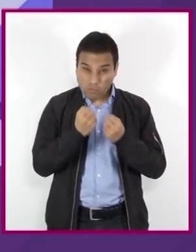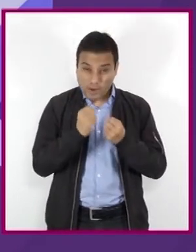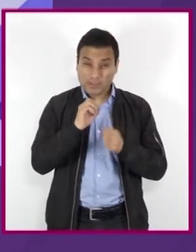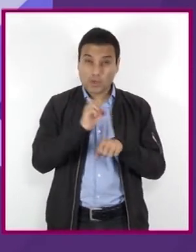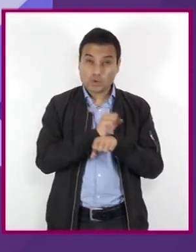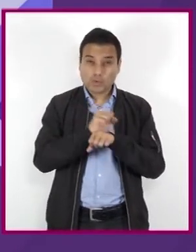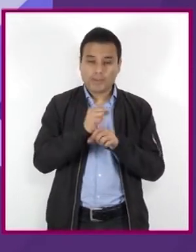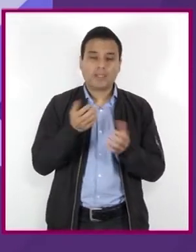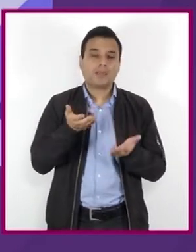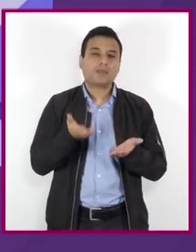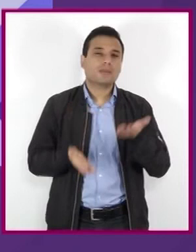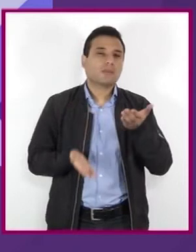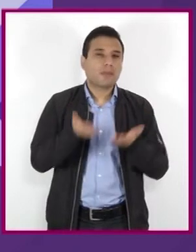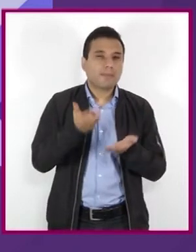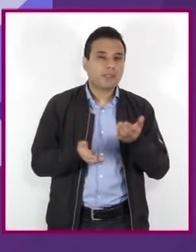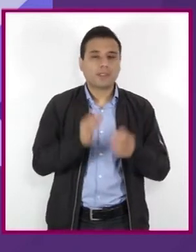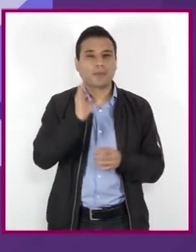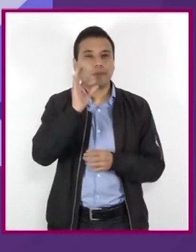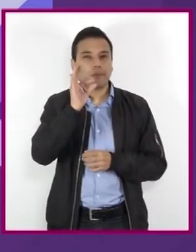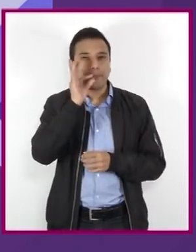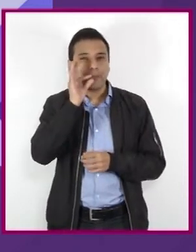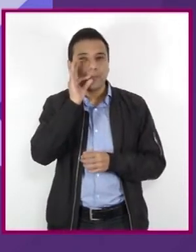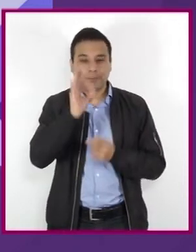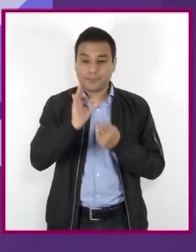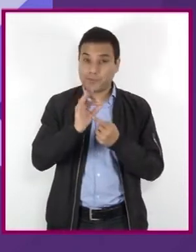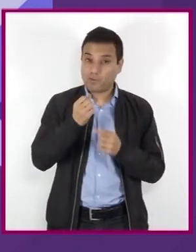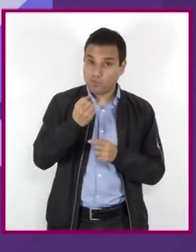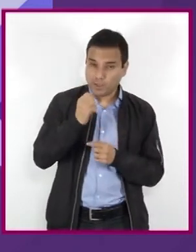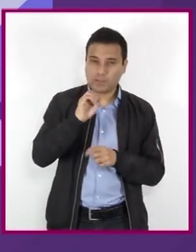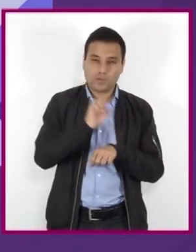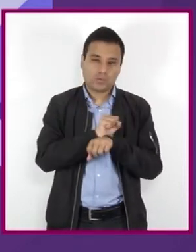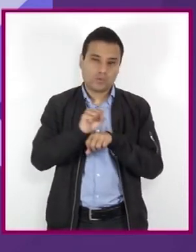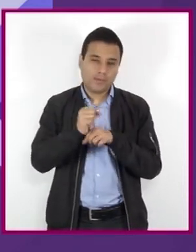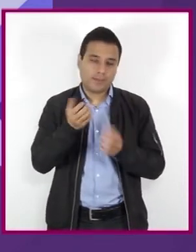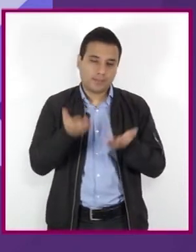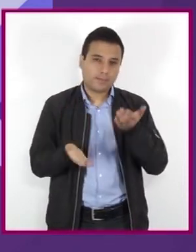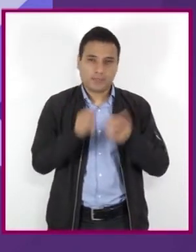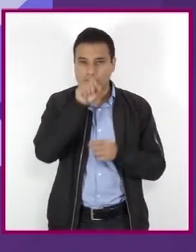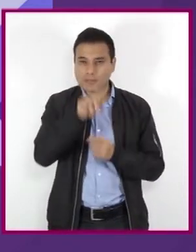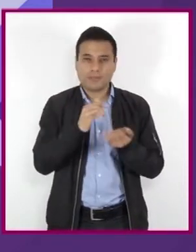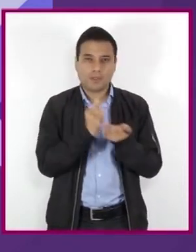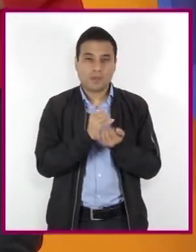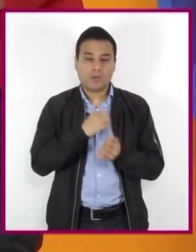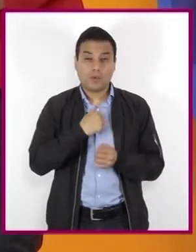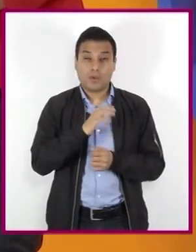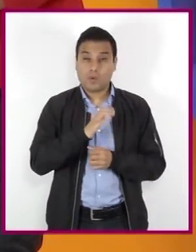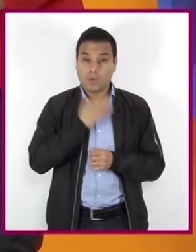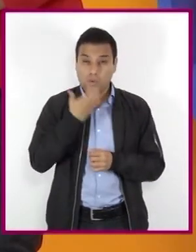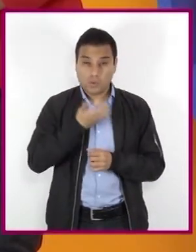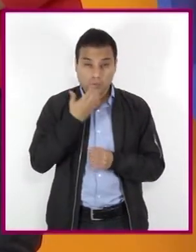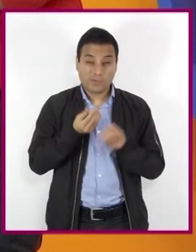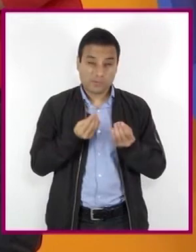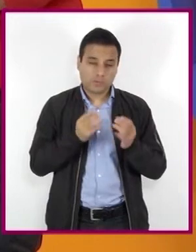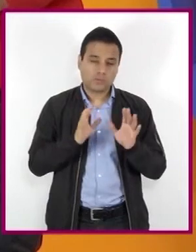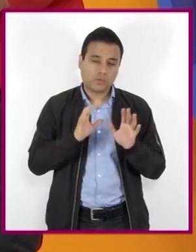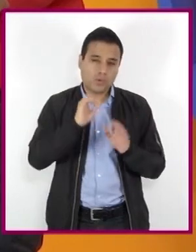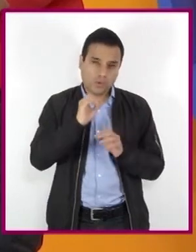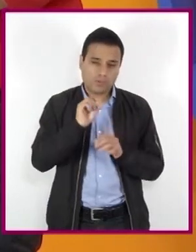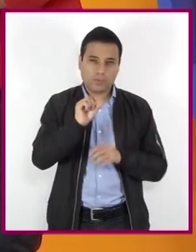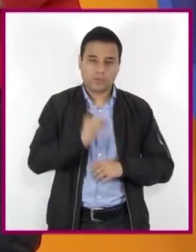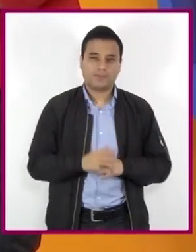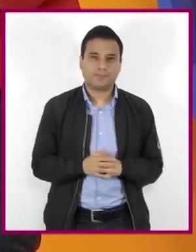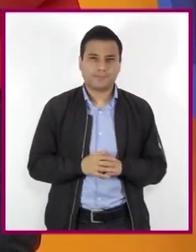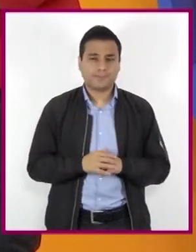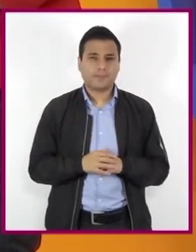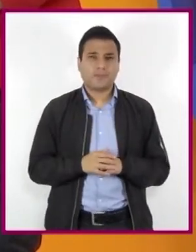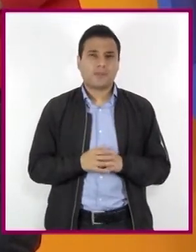depende de la concentración de esta sustancia, así como el tiempo de consumo. Generalmente, el consumo de